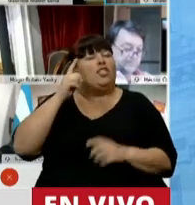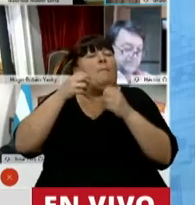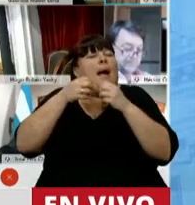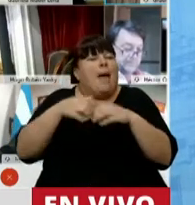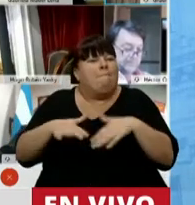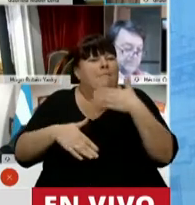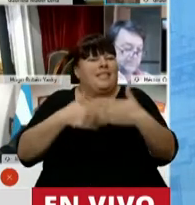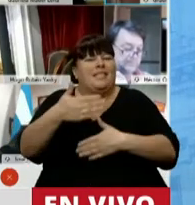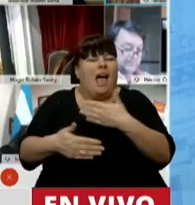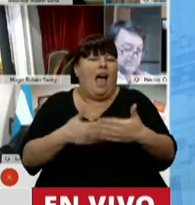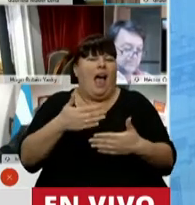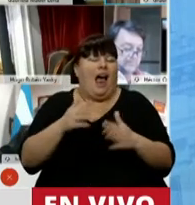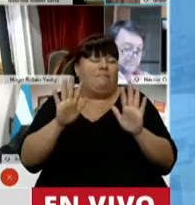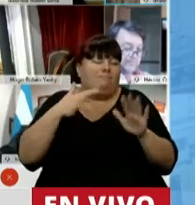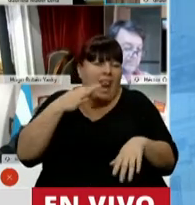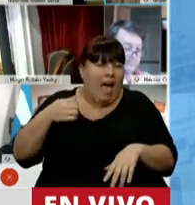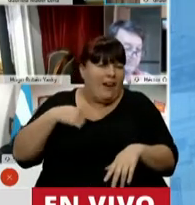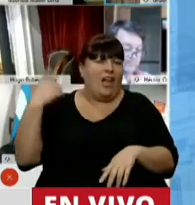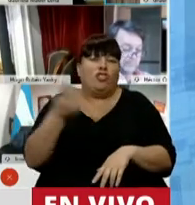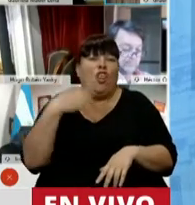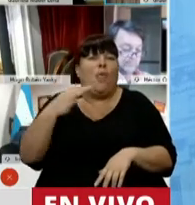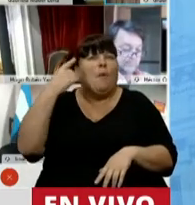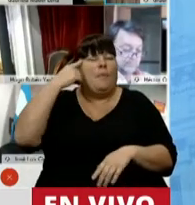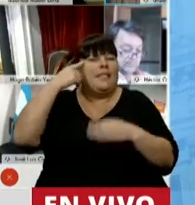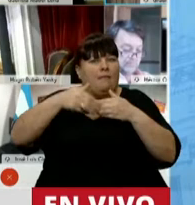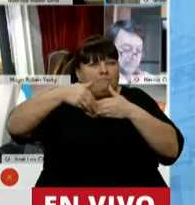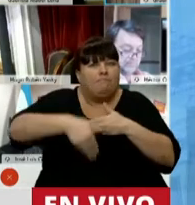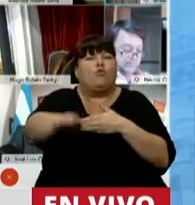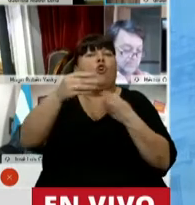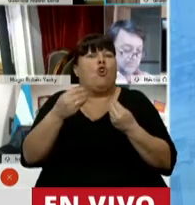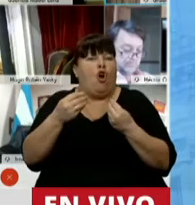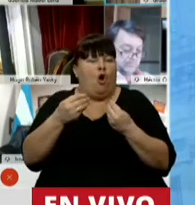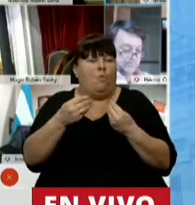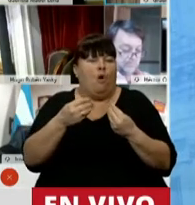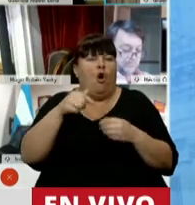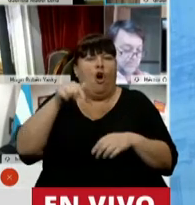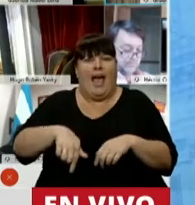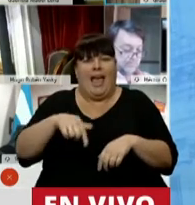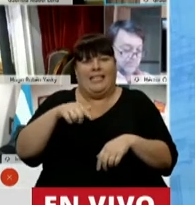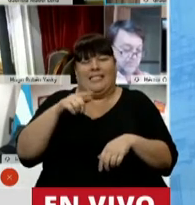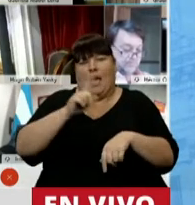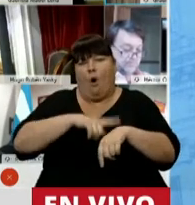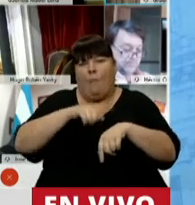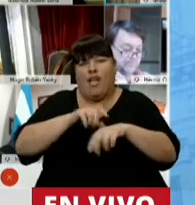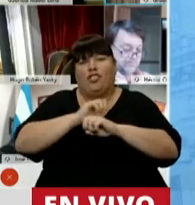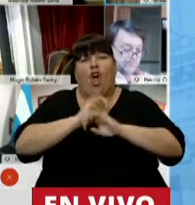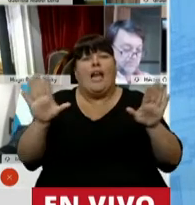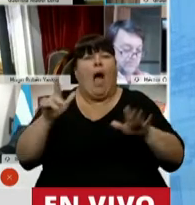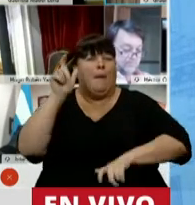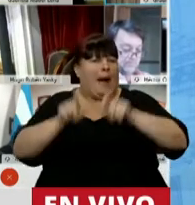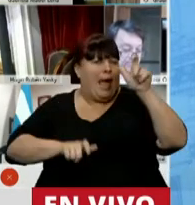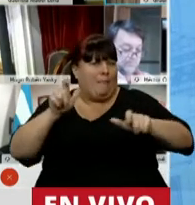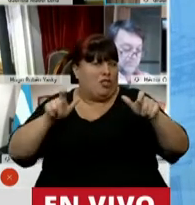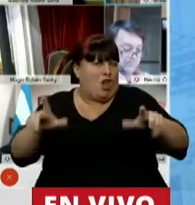de partida donde humildemente nos debemos parar en esta hora tan trágica de la humanidad